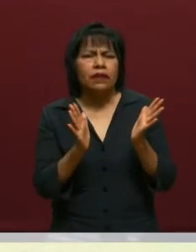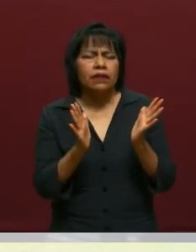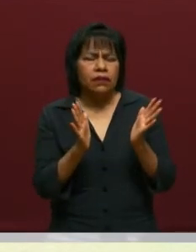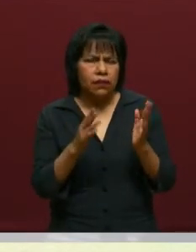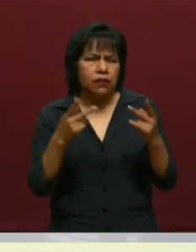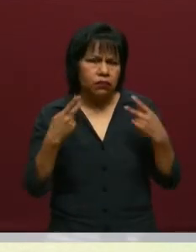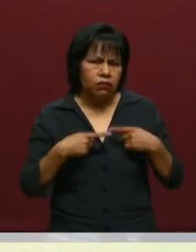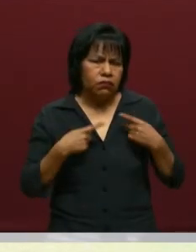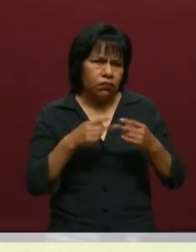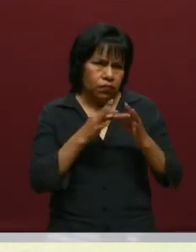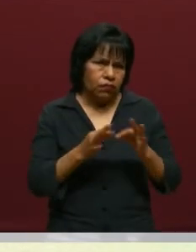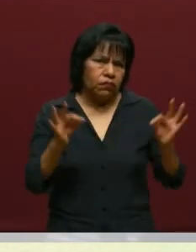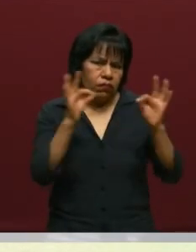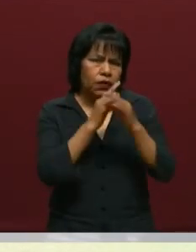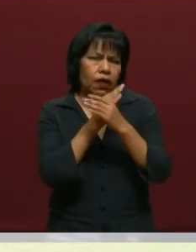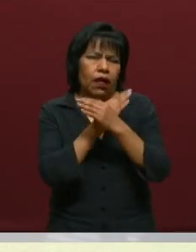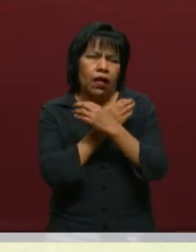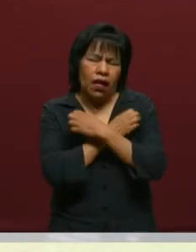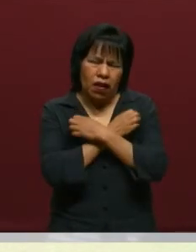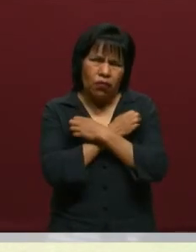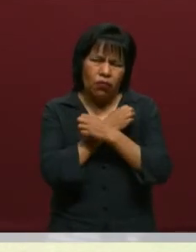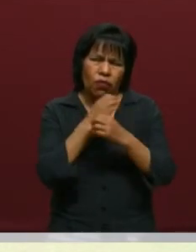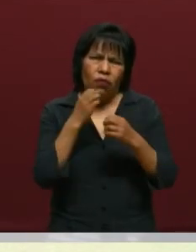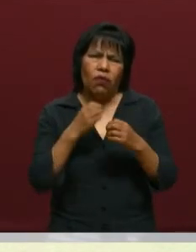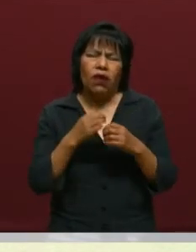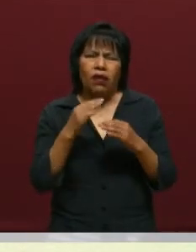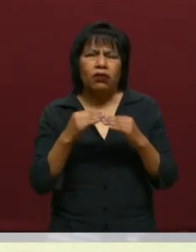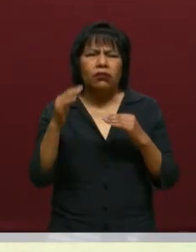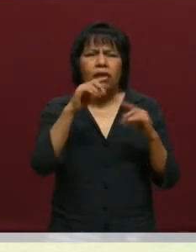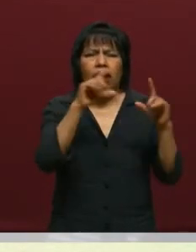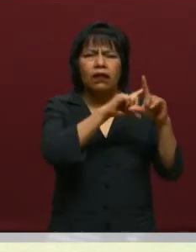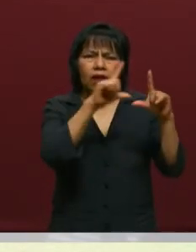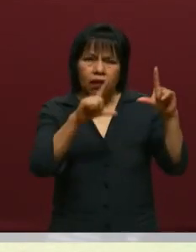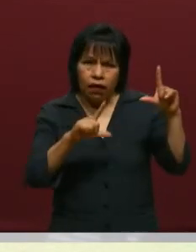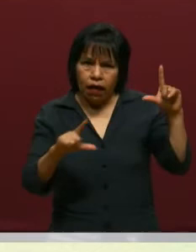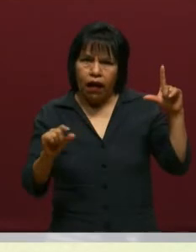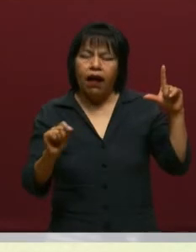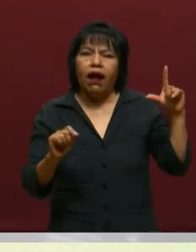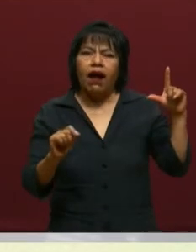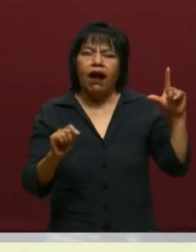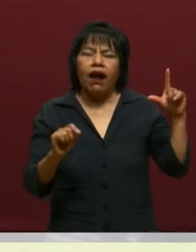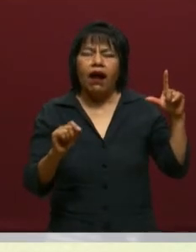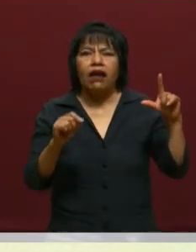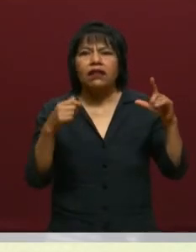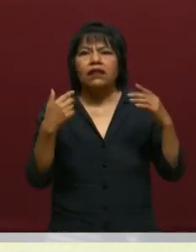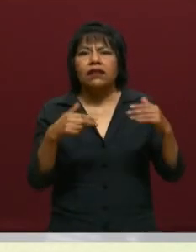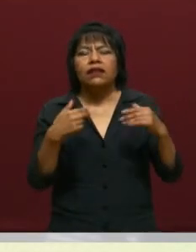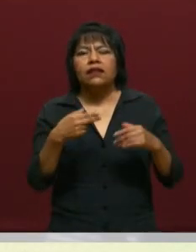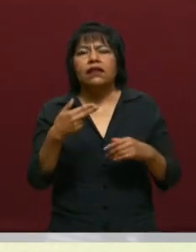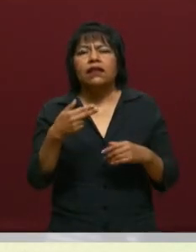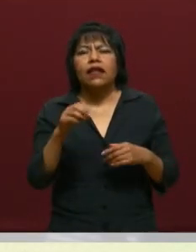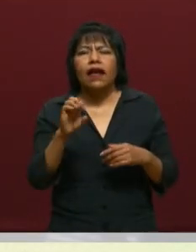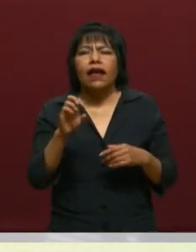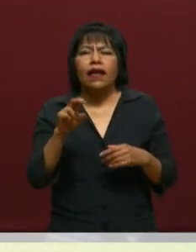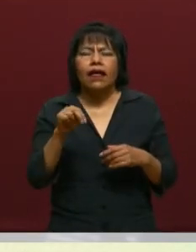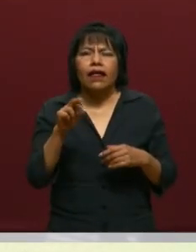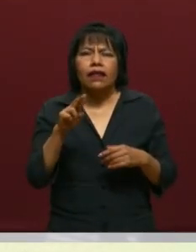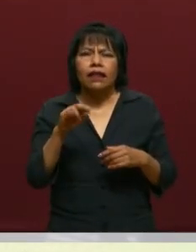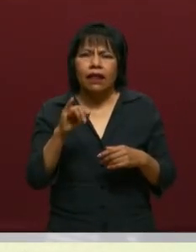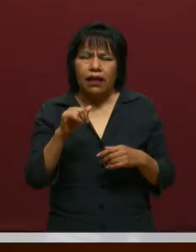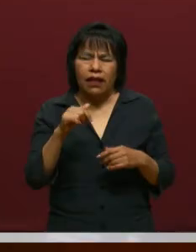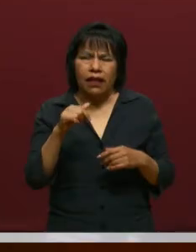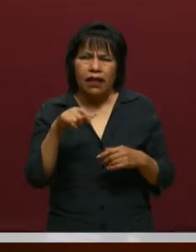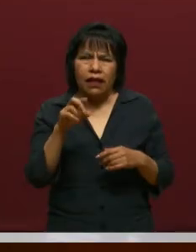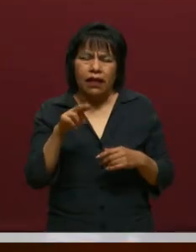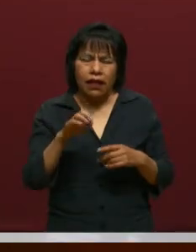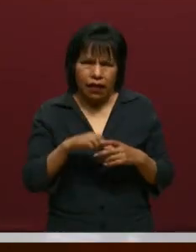importantes para la educación superior a nivel nacional, tuvimos la presencia también del doctor Enrique Fashnat, quien es el director nacional del